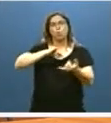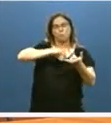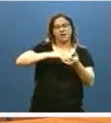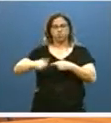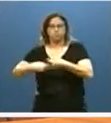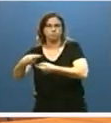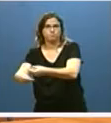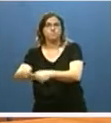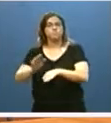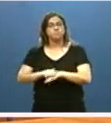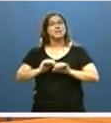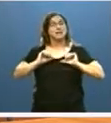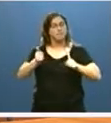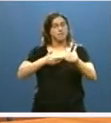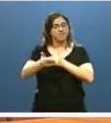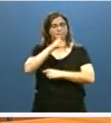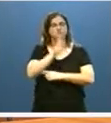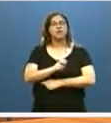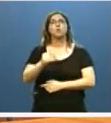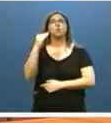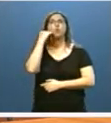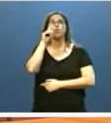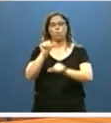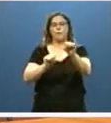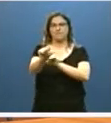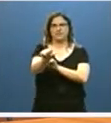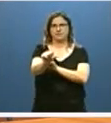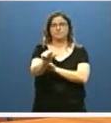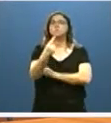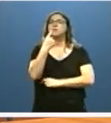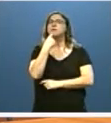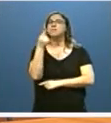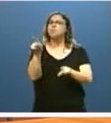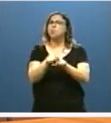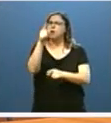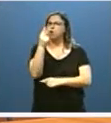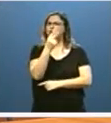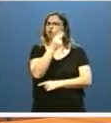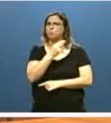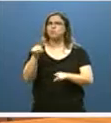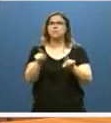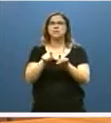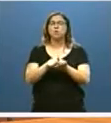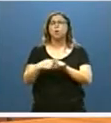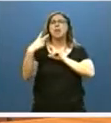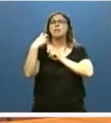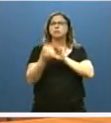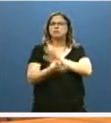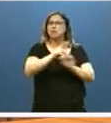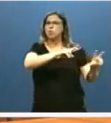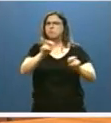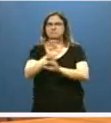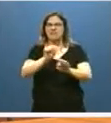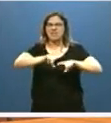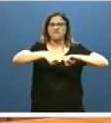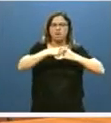medida que entra en vigor este próximo 1 de julio. Reitero, además, nuestro compromiso de no establecer impuestos nuevos a